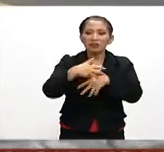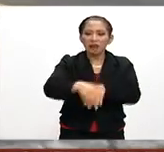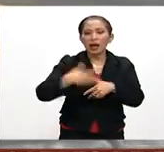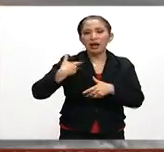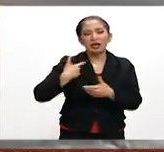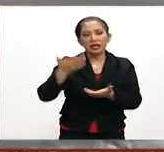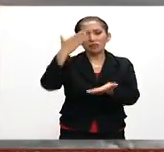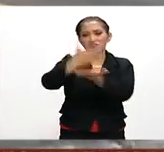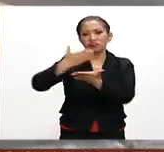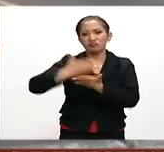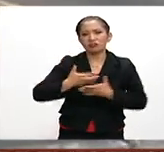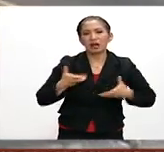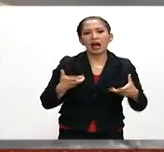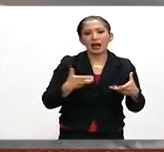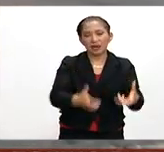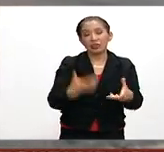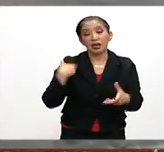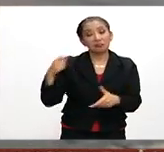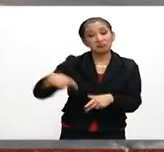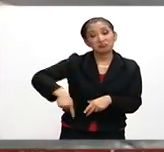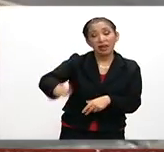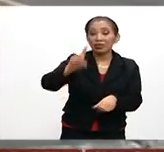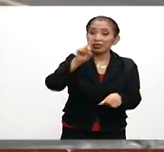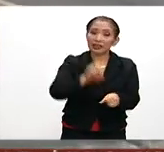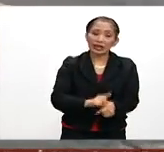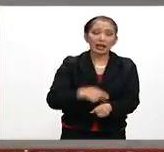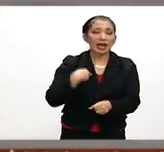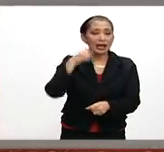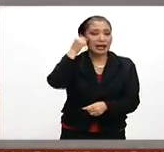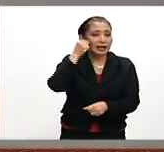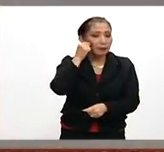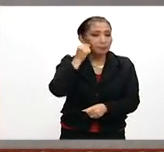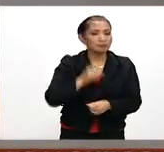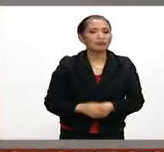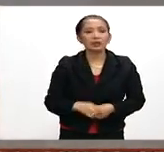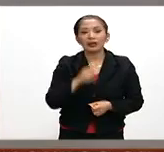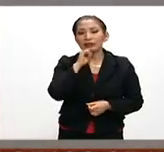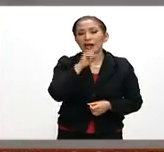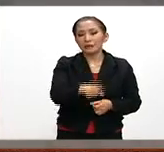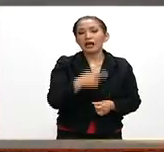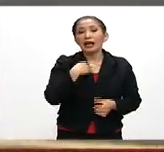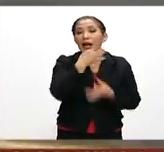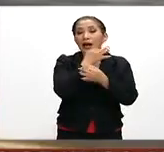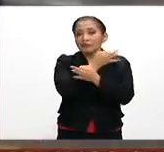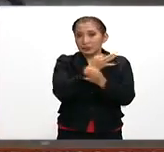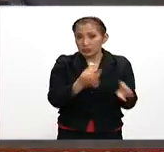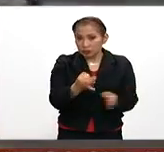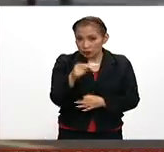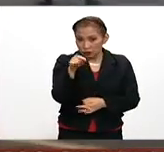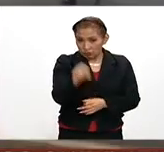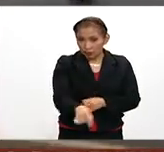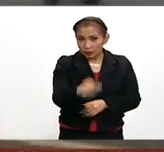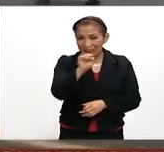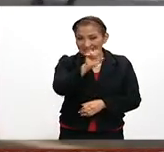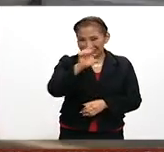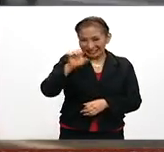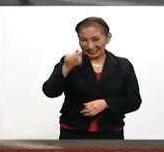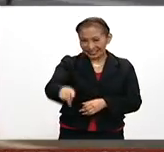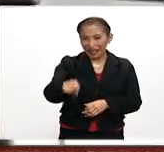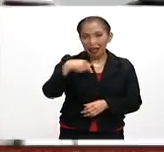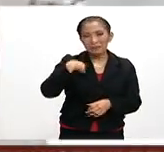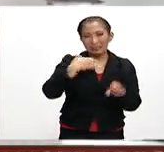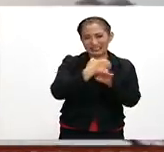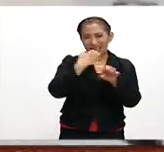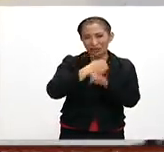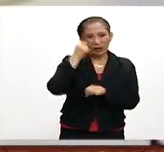marchas y bloqueos carreteros que se esperan en este día en Guerrero. También les informo que la Secretaría de Educación Pública